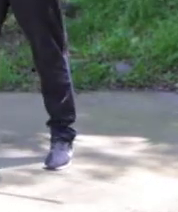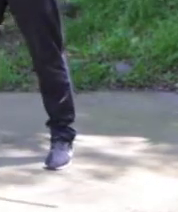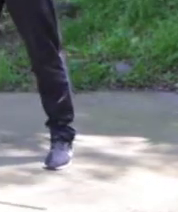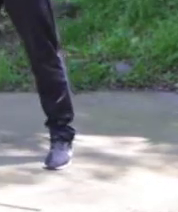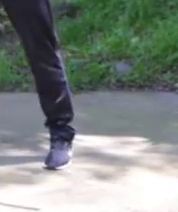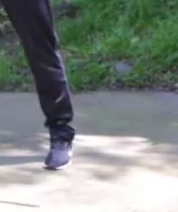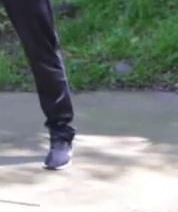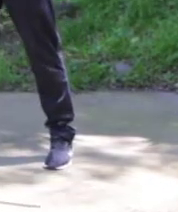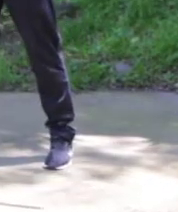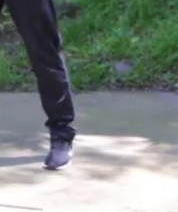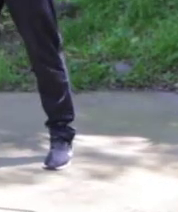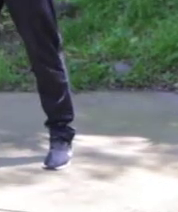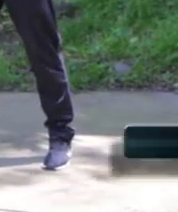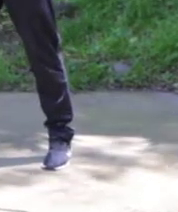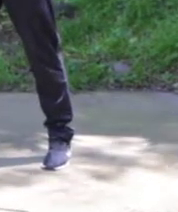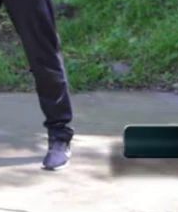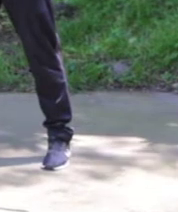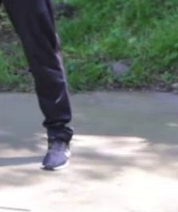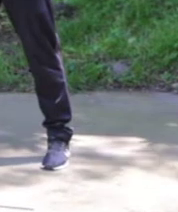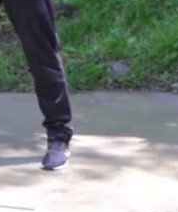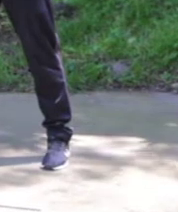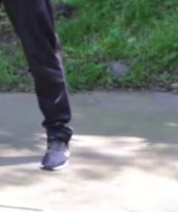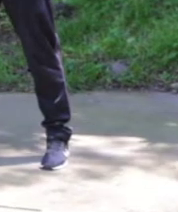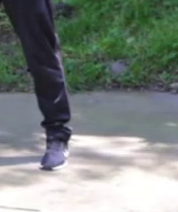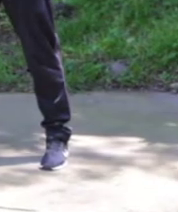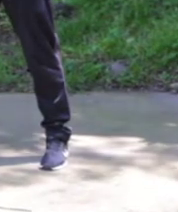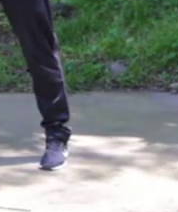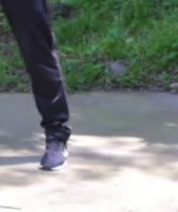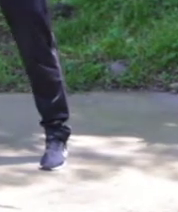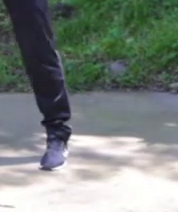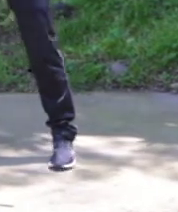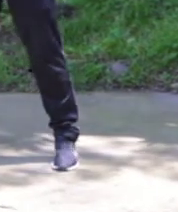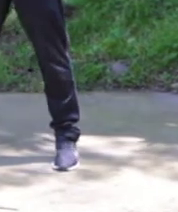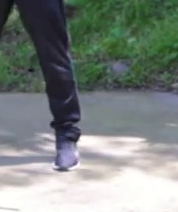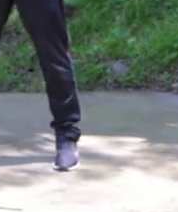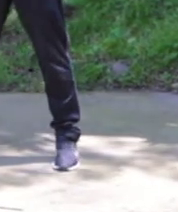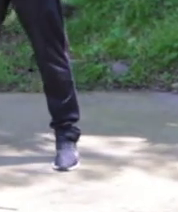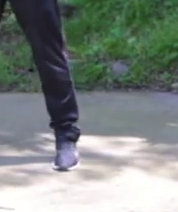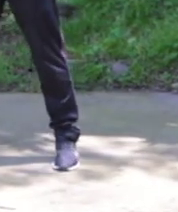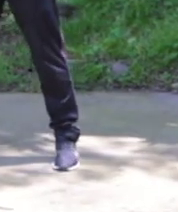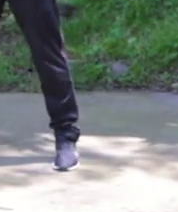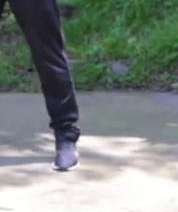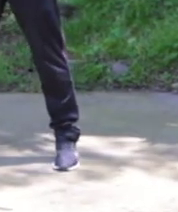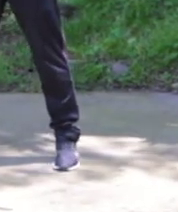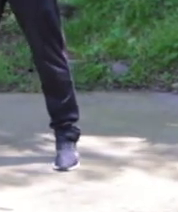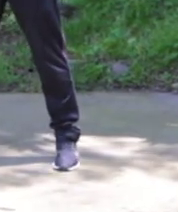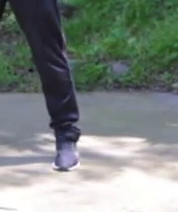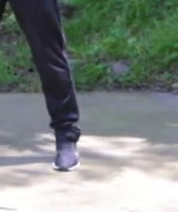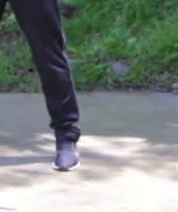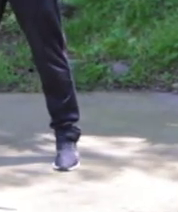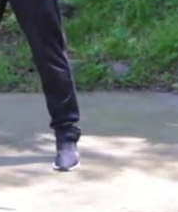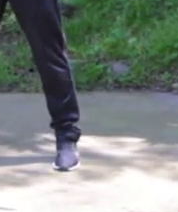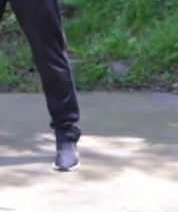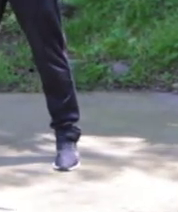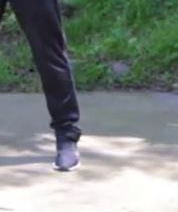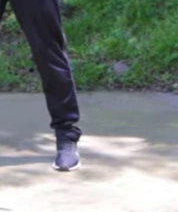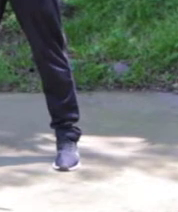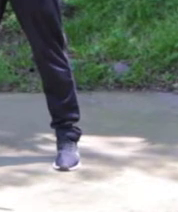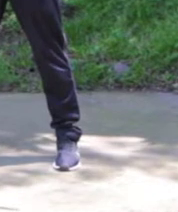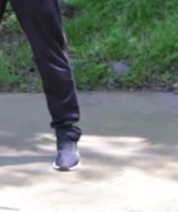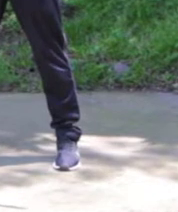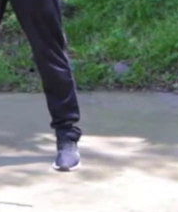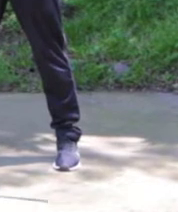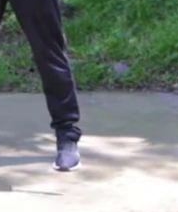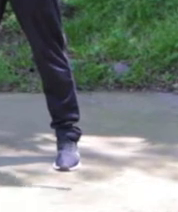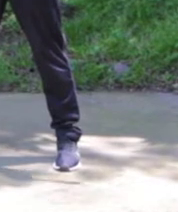Vamos a agarrar ya sea un palo de escoba o una toalla, de tal manera que podamos hacer esta posición. Lo que vamos a